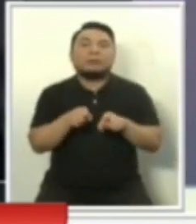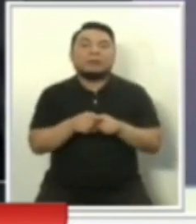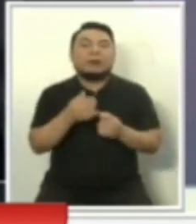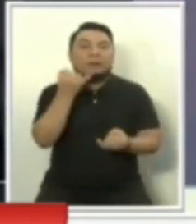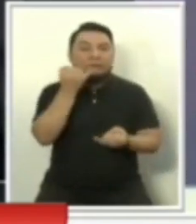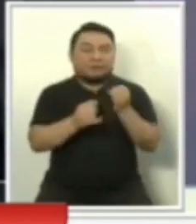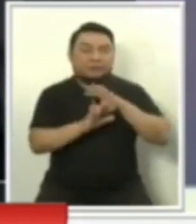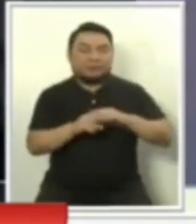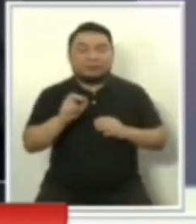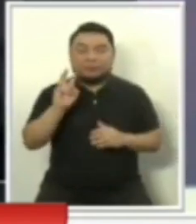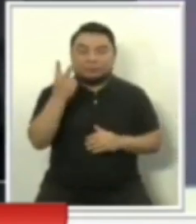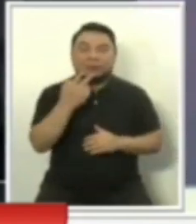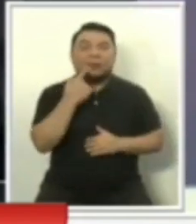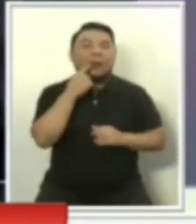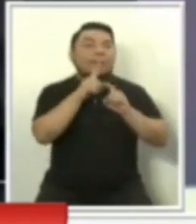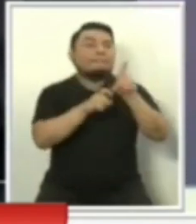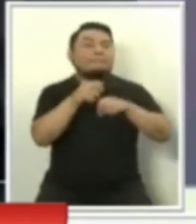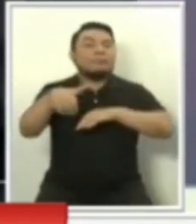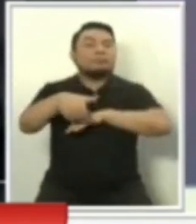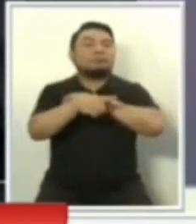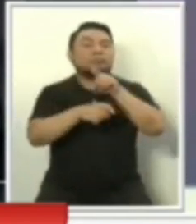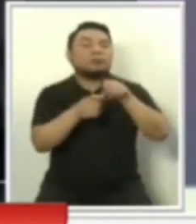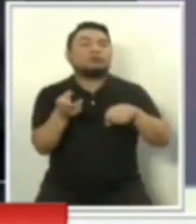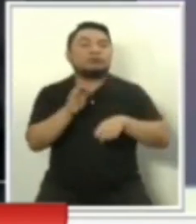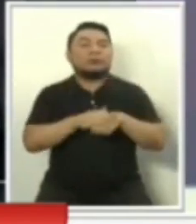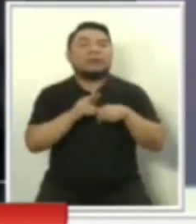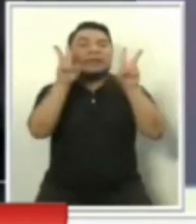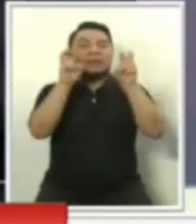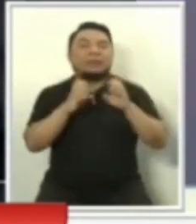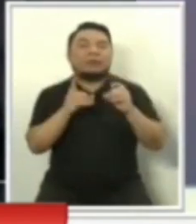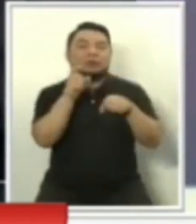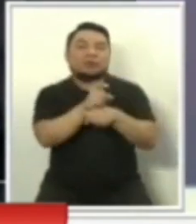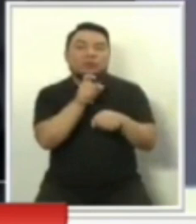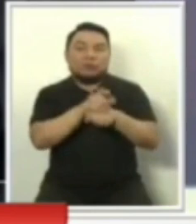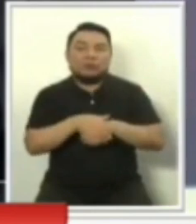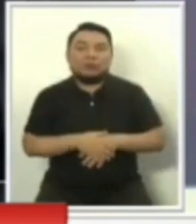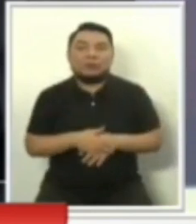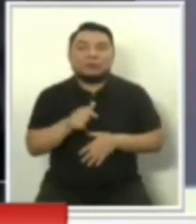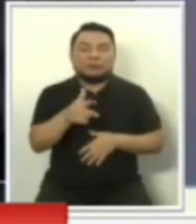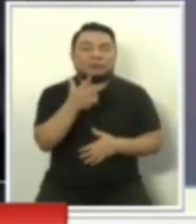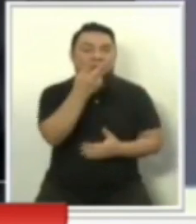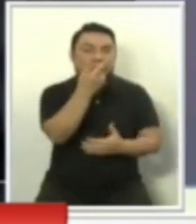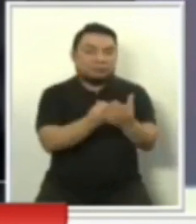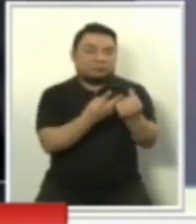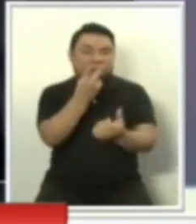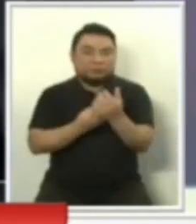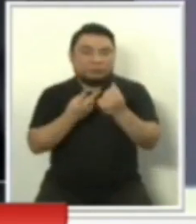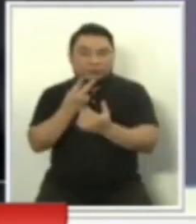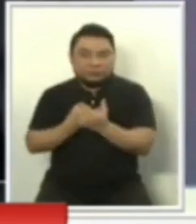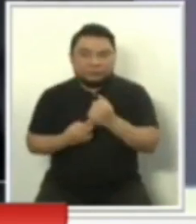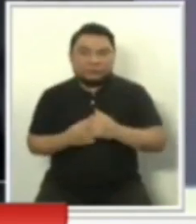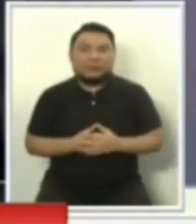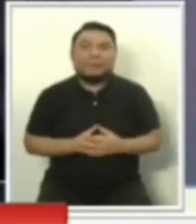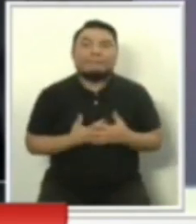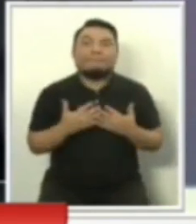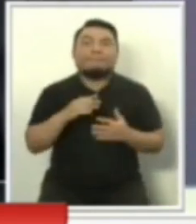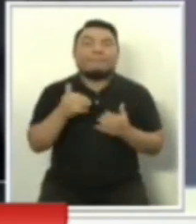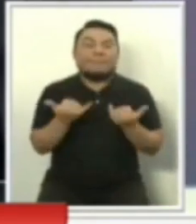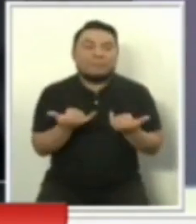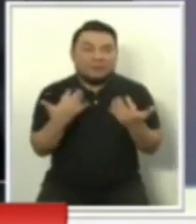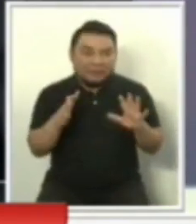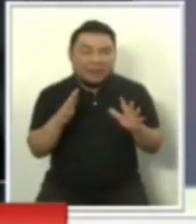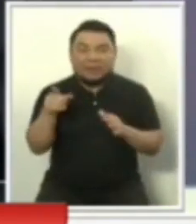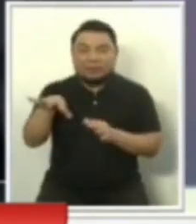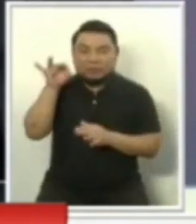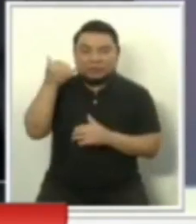final. Segundo bloque, preguntas ciudadanas sobre el tema de educación. Y ahí tenemos las tres duplas también. Bien, milagros, que las hemos sorteado acá. Entonces,